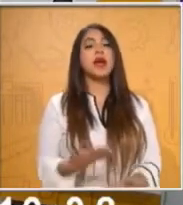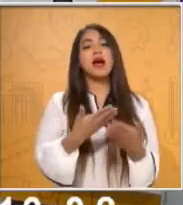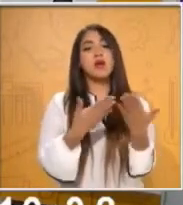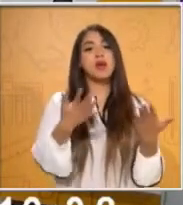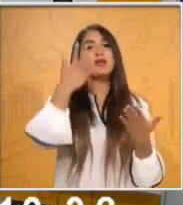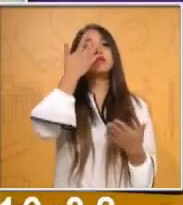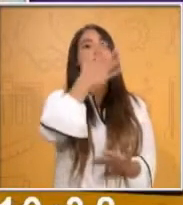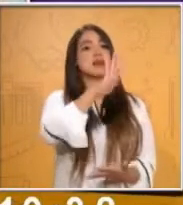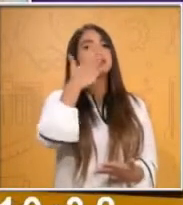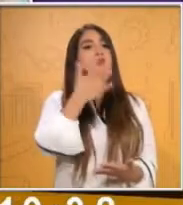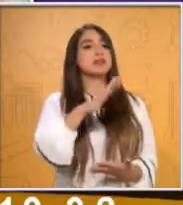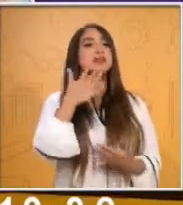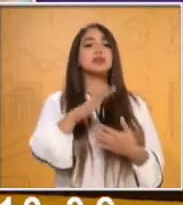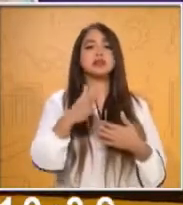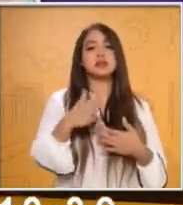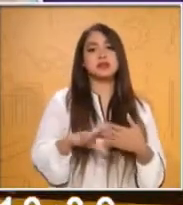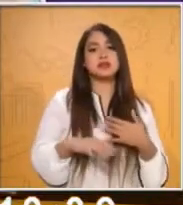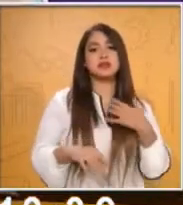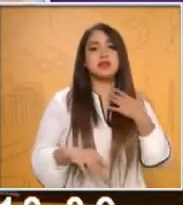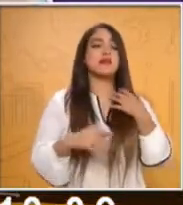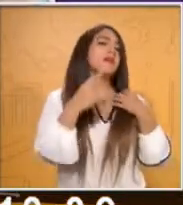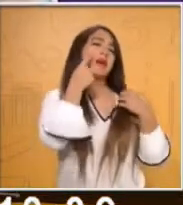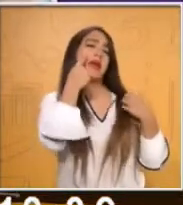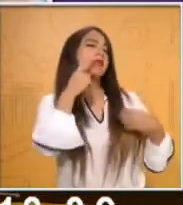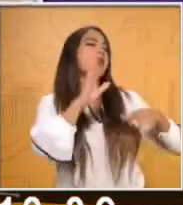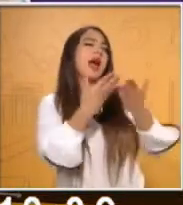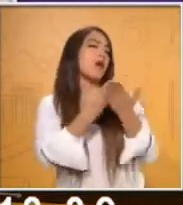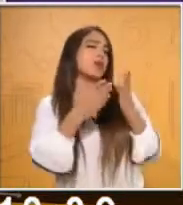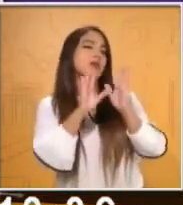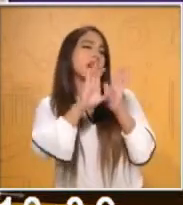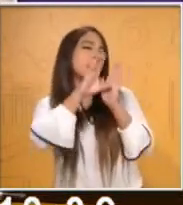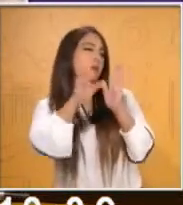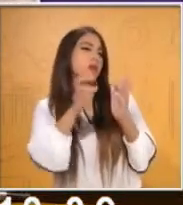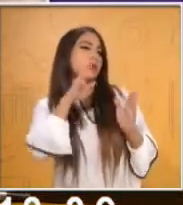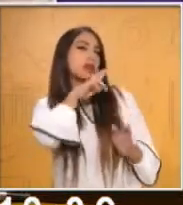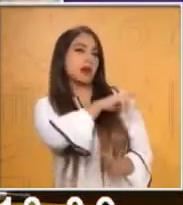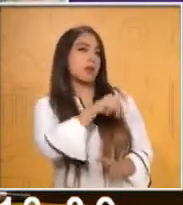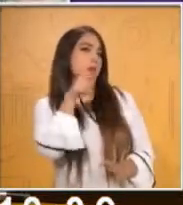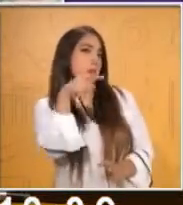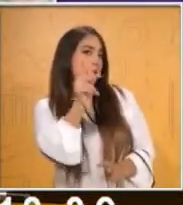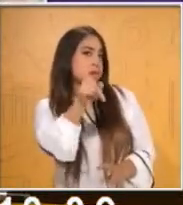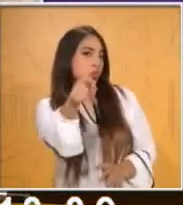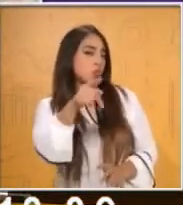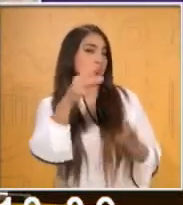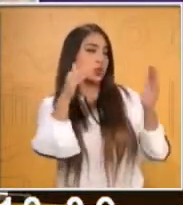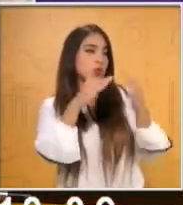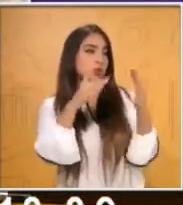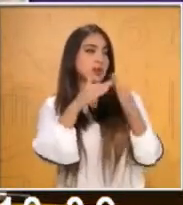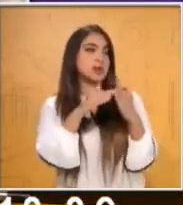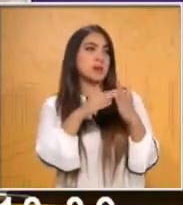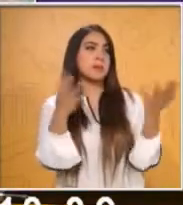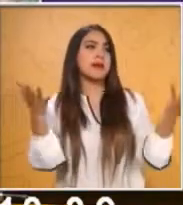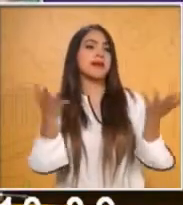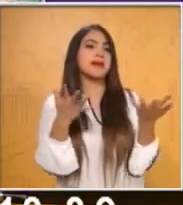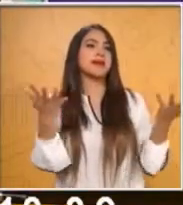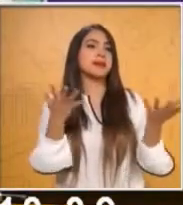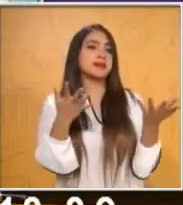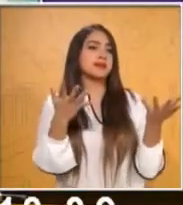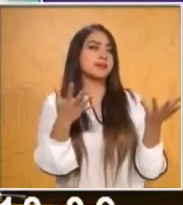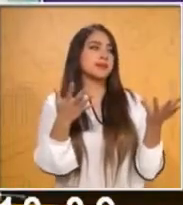10. Obviamente, nosotros le estamos haciendo un ejemplo rápido, pero tú en tu casa lo que vas a hacer es